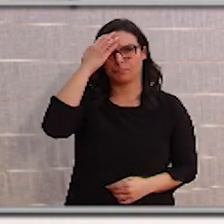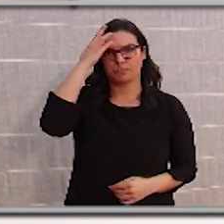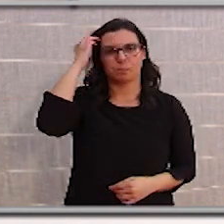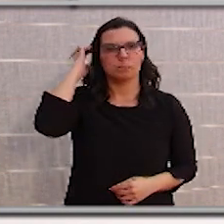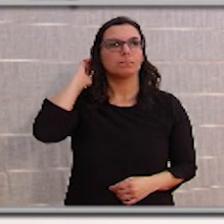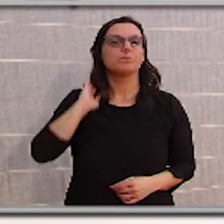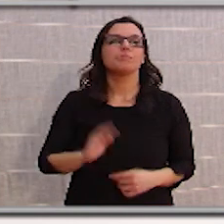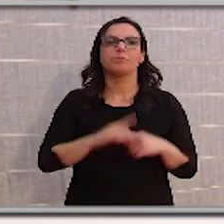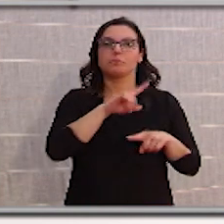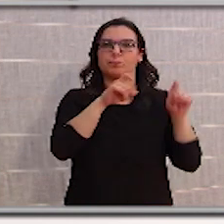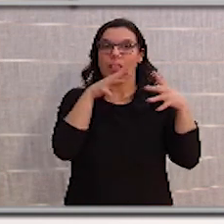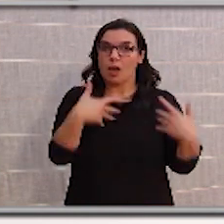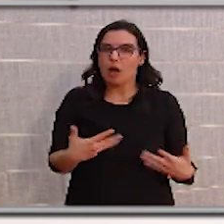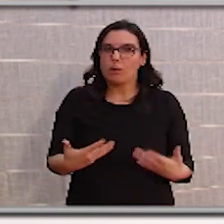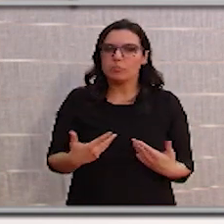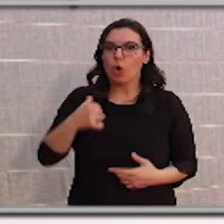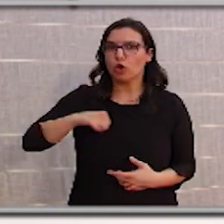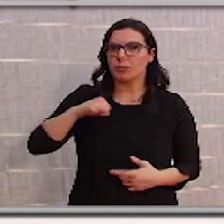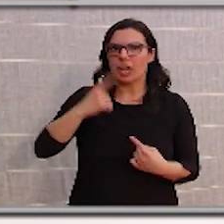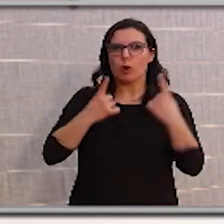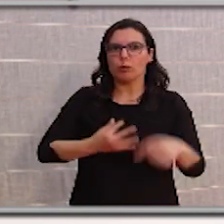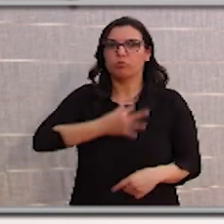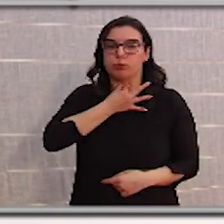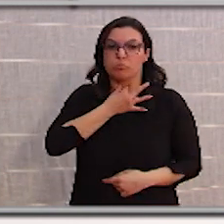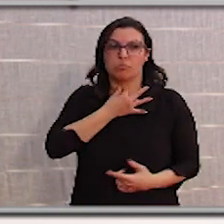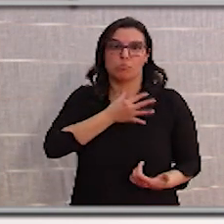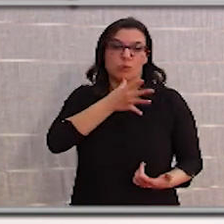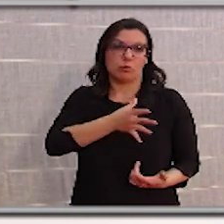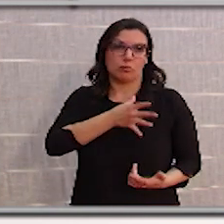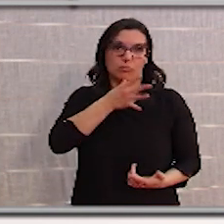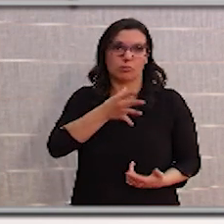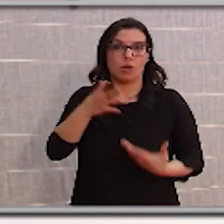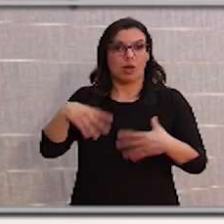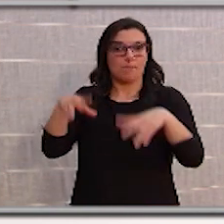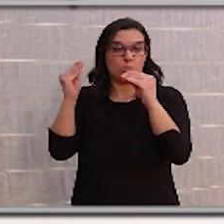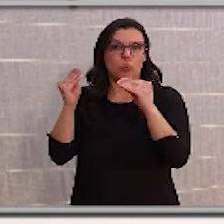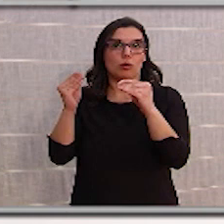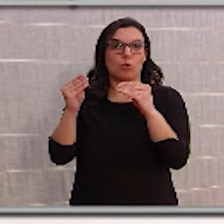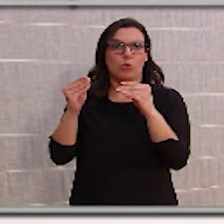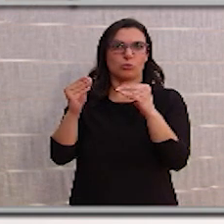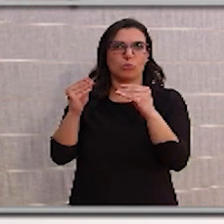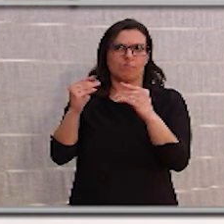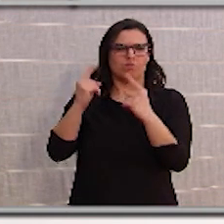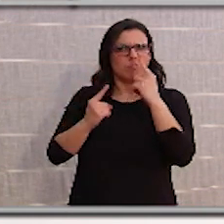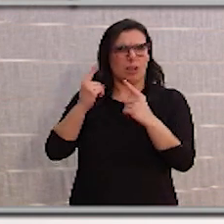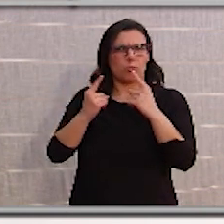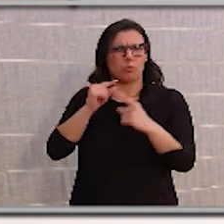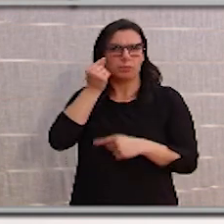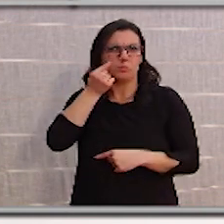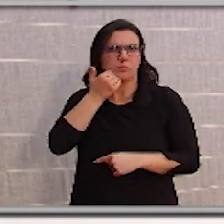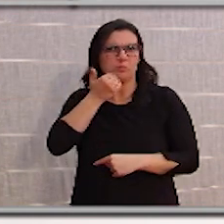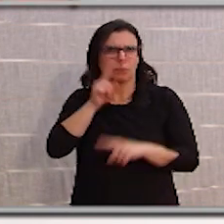Ahora mismo, ¿ha habido algún caso de colapso en un hospital? Porque desde Burcos algunas voces hablaban que en las últimas horas se habían quedado desbordados los servicios de urgencia.